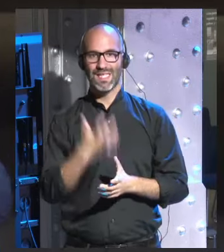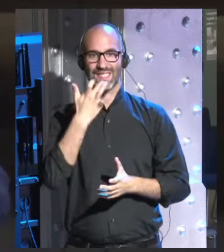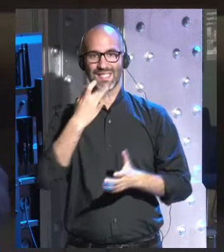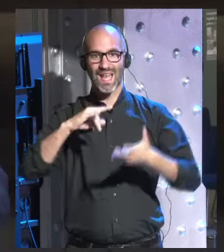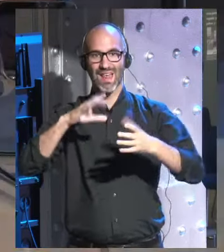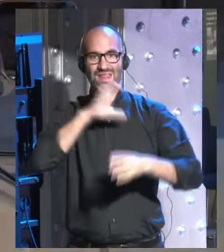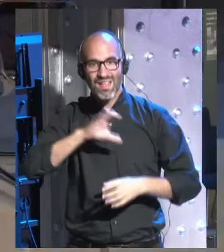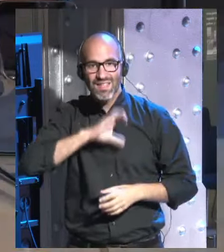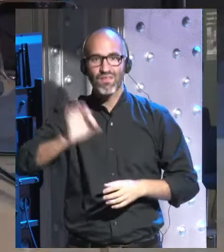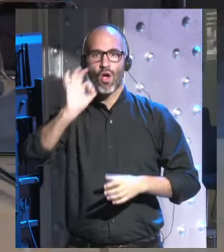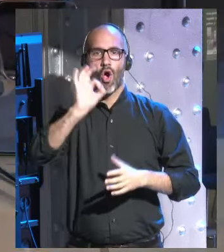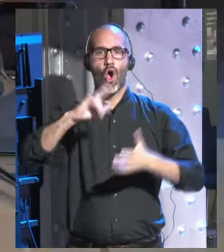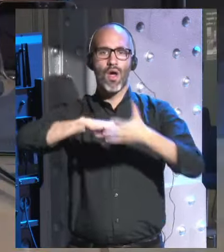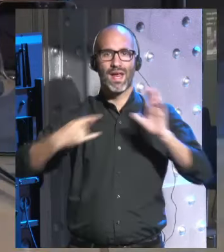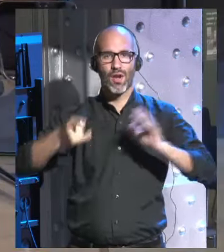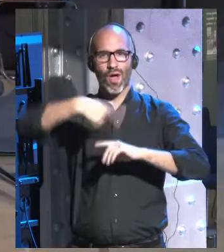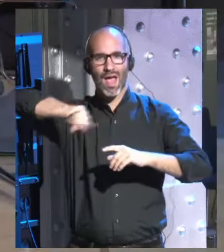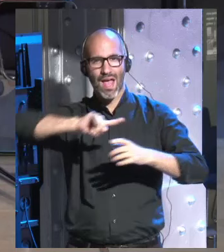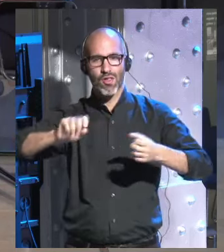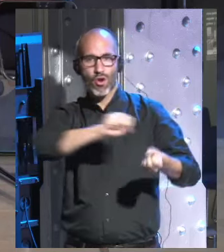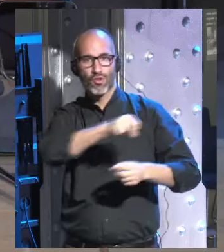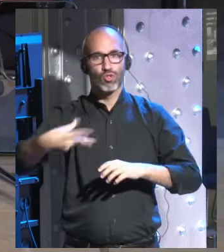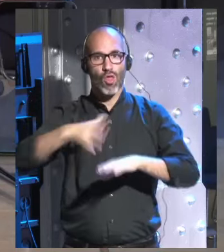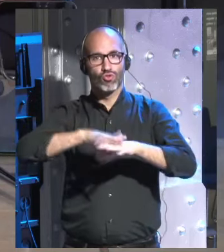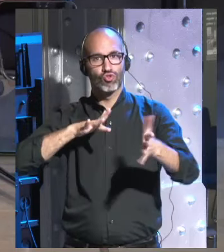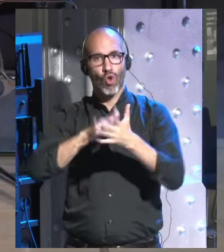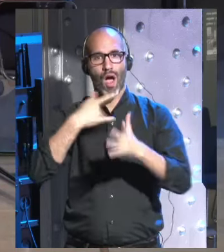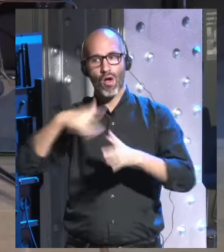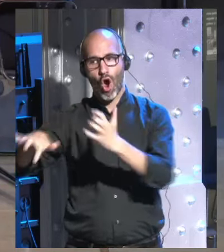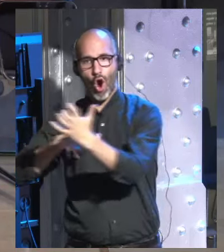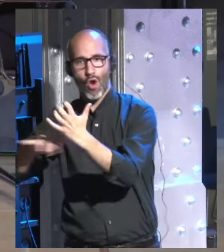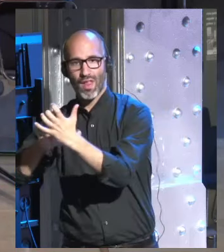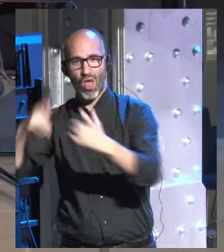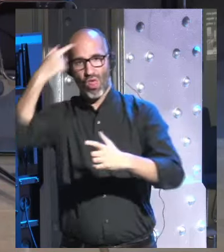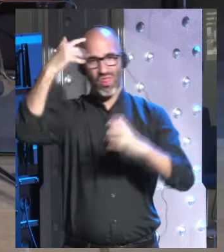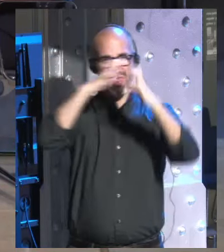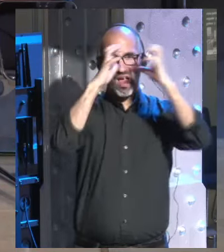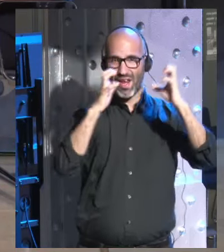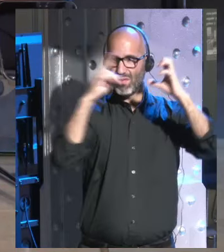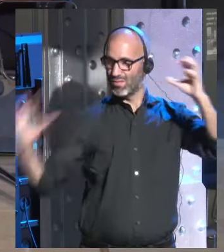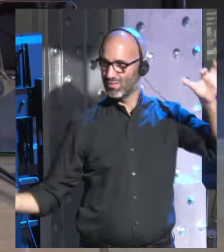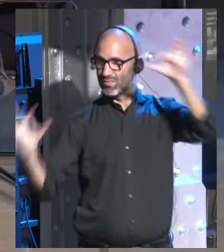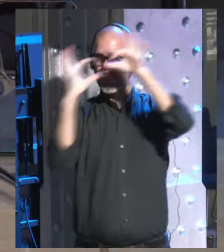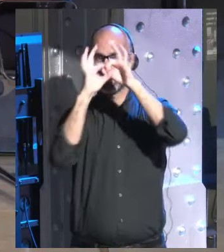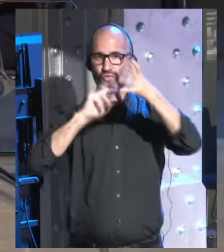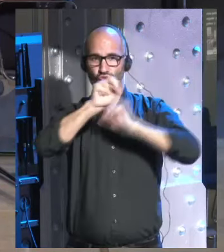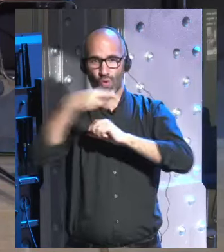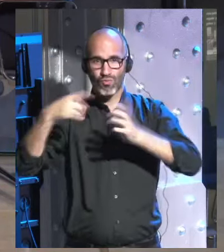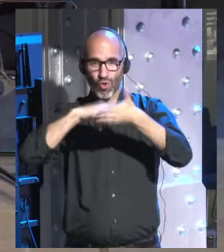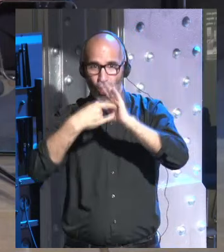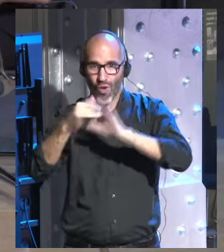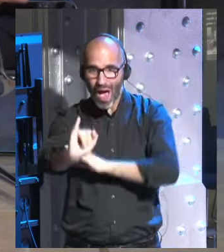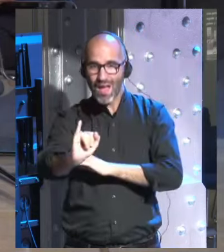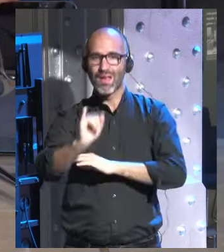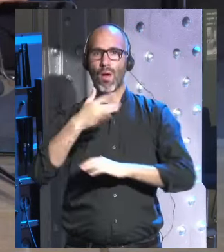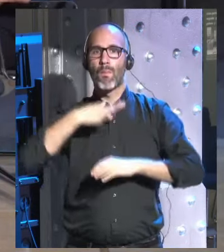resuelven de verdad este problema técnico de la conexión de un ordenador directamente con un cerebro todas las una de las cosas que podríamos hacer